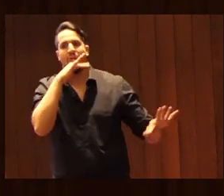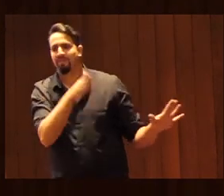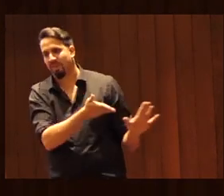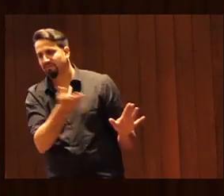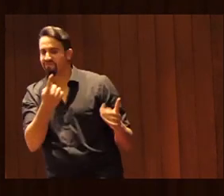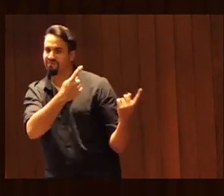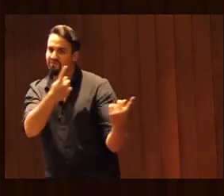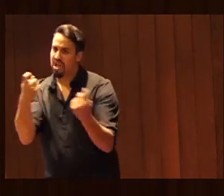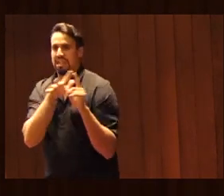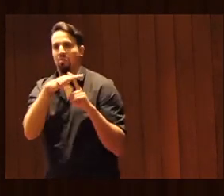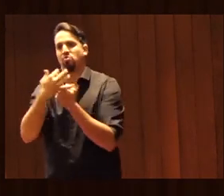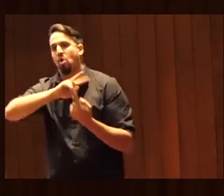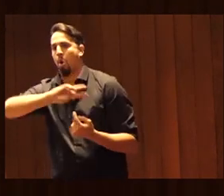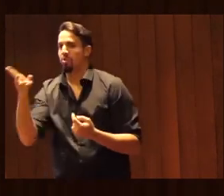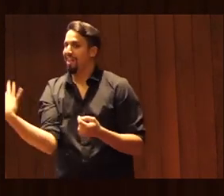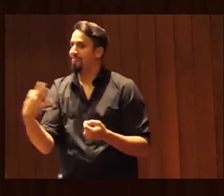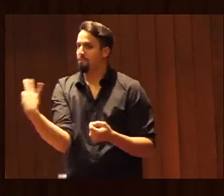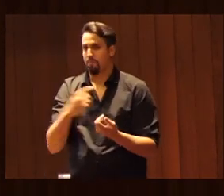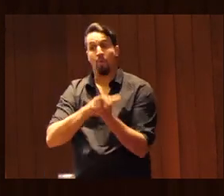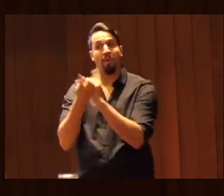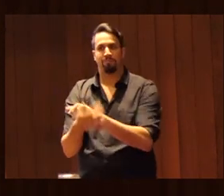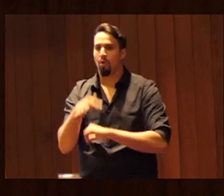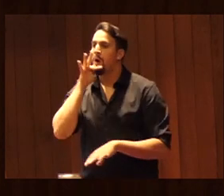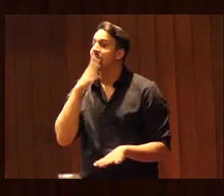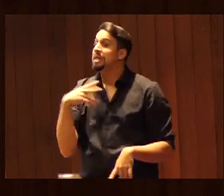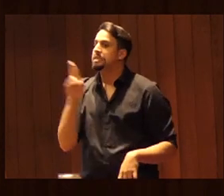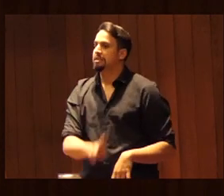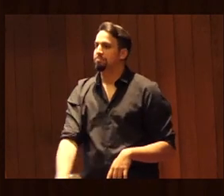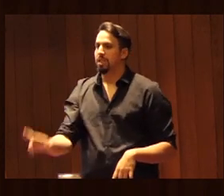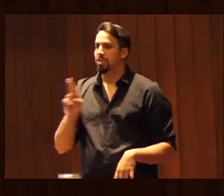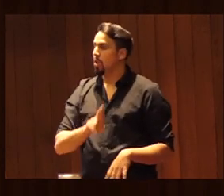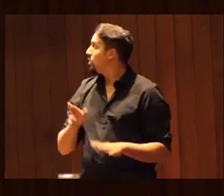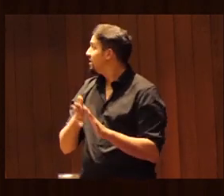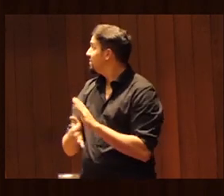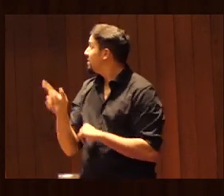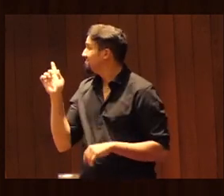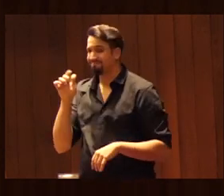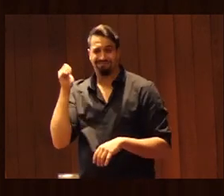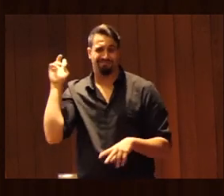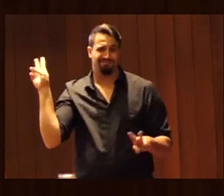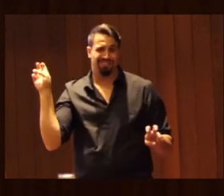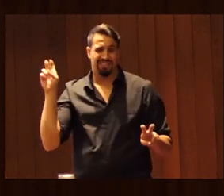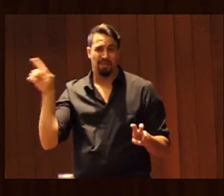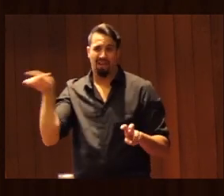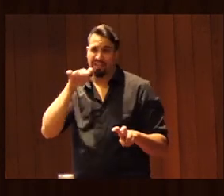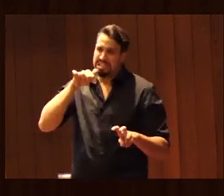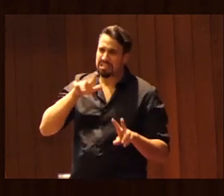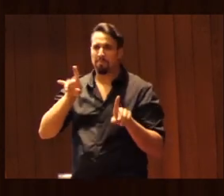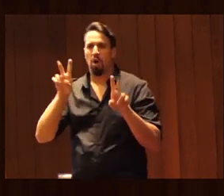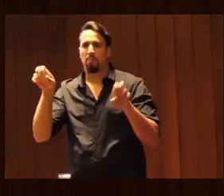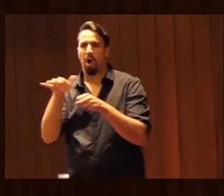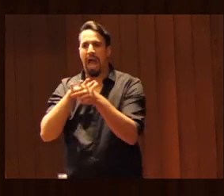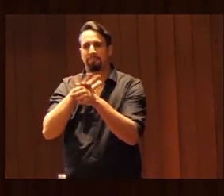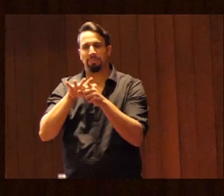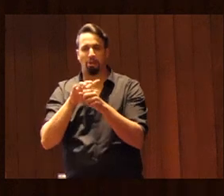con otro tipo de situaciones. Insisto, estas resistencias que existen por la configuración del ámbito deportivo también